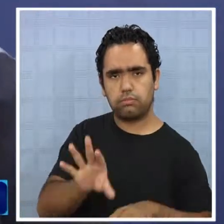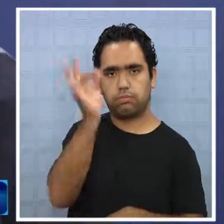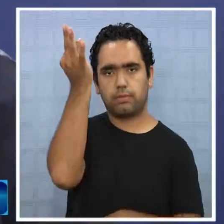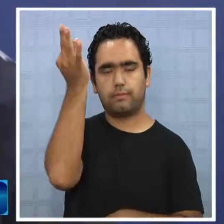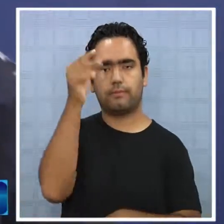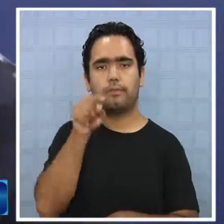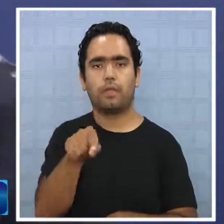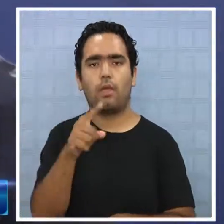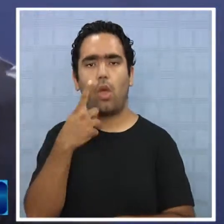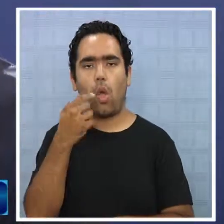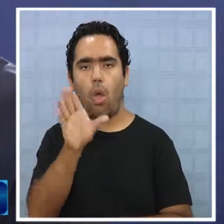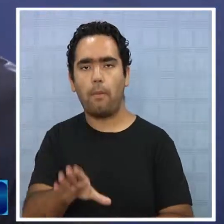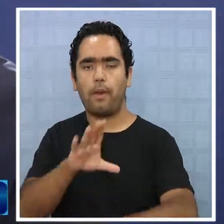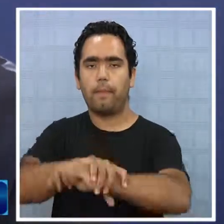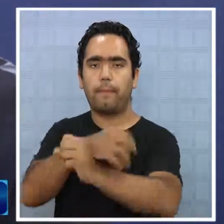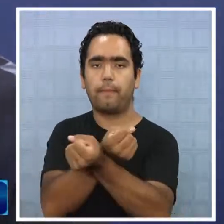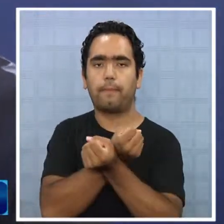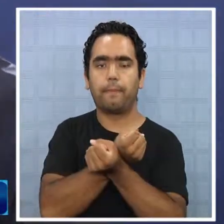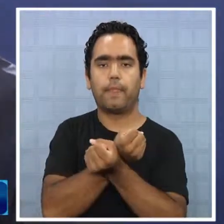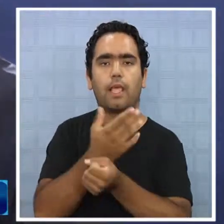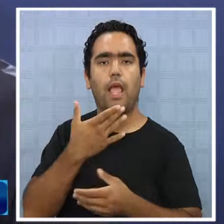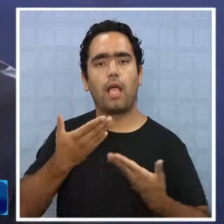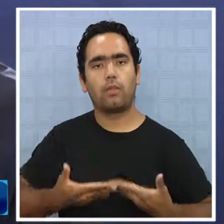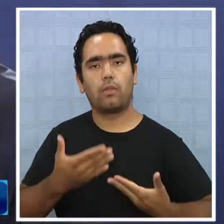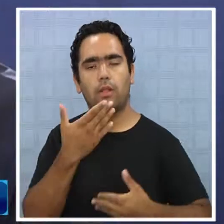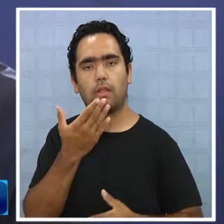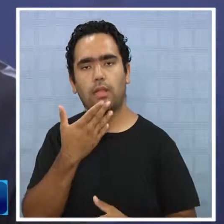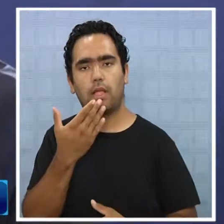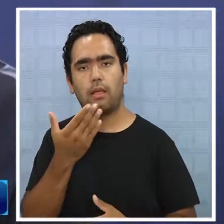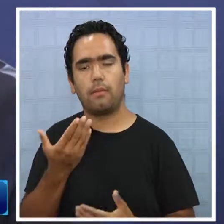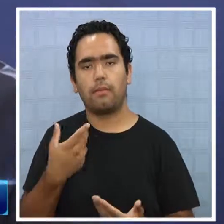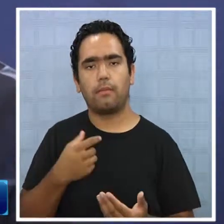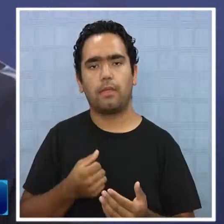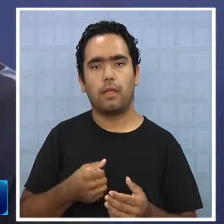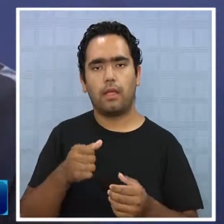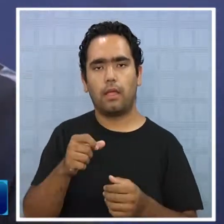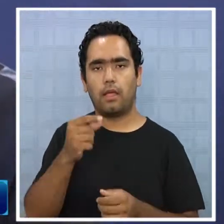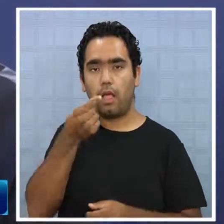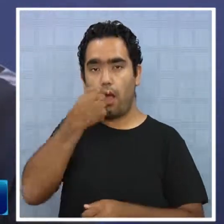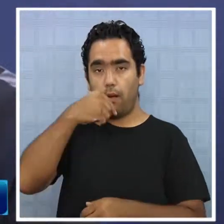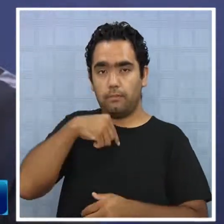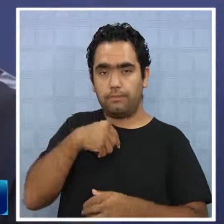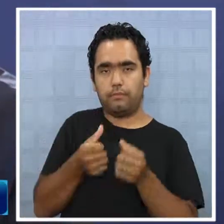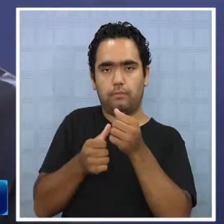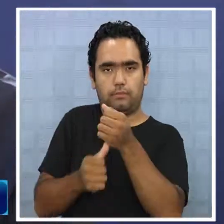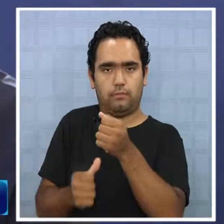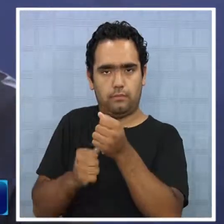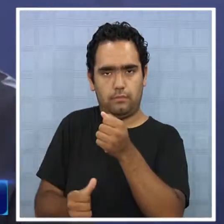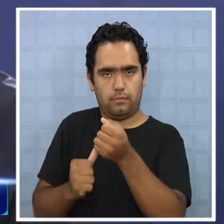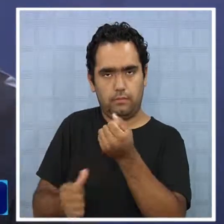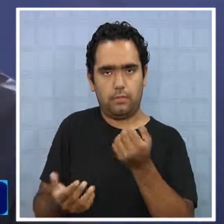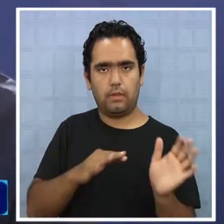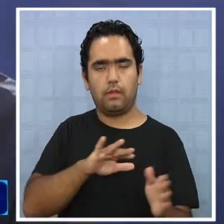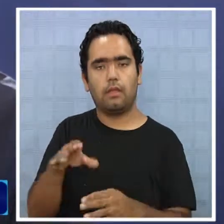verificó la información, quedando en el sujeto detenido y actuando actualmente en el proceso de evacuación de los ovoides, contenedores de cocaína.